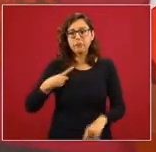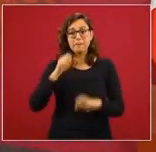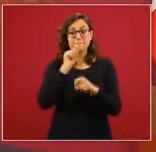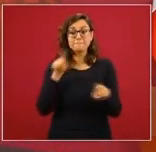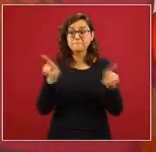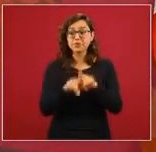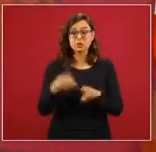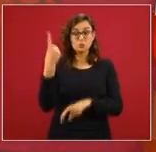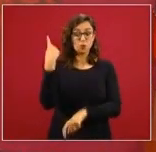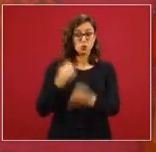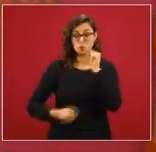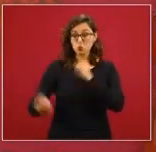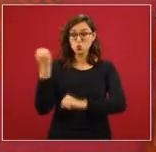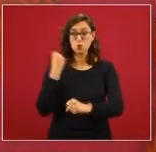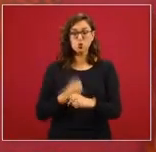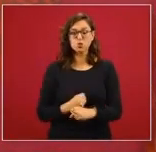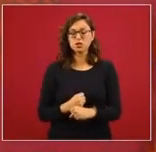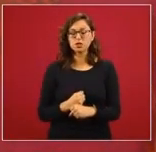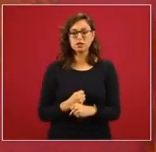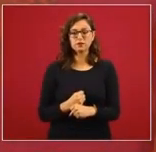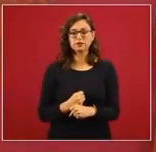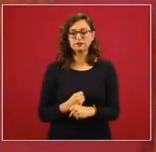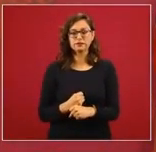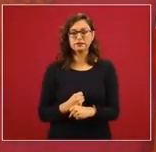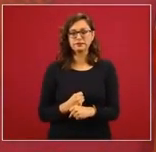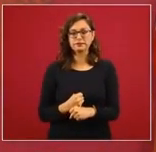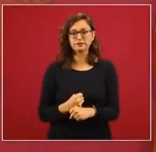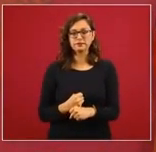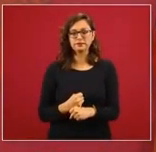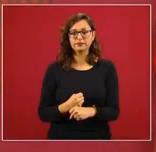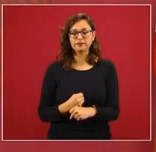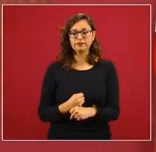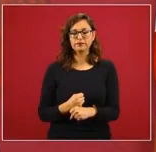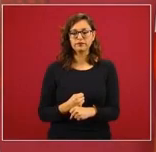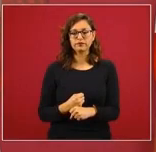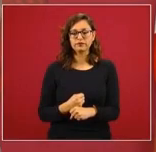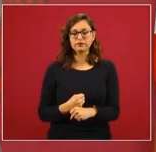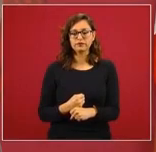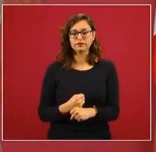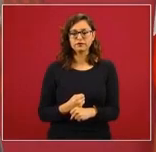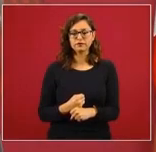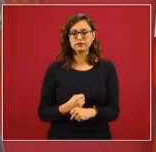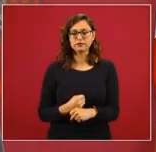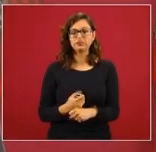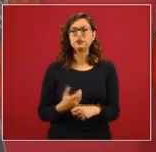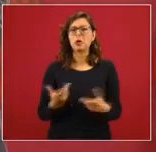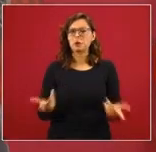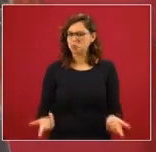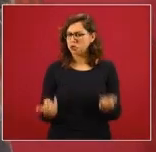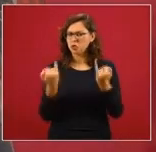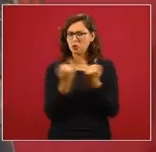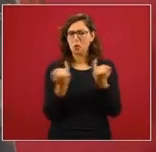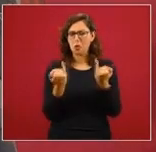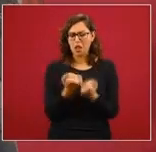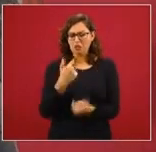y di mi opinión